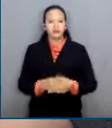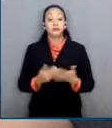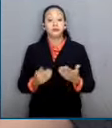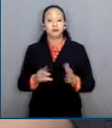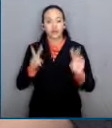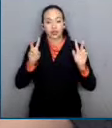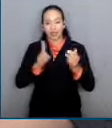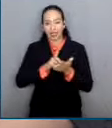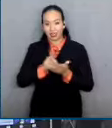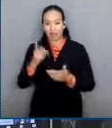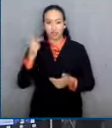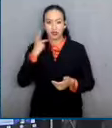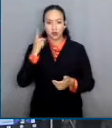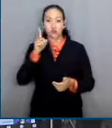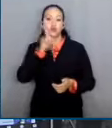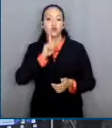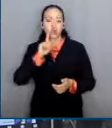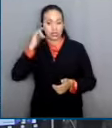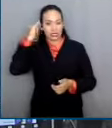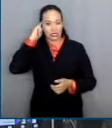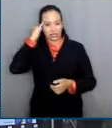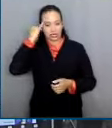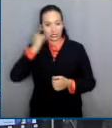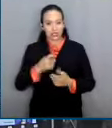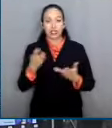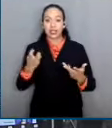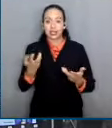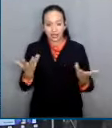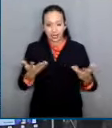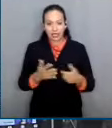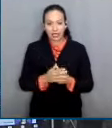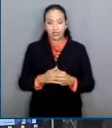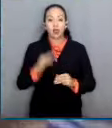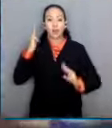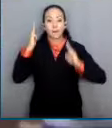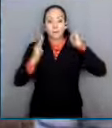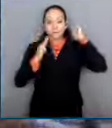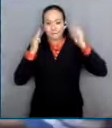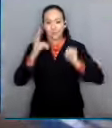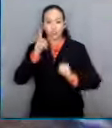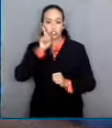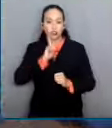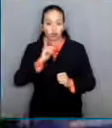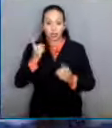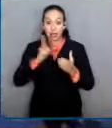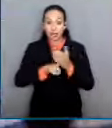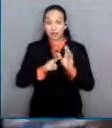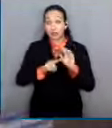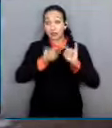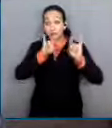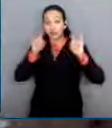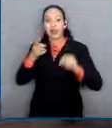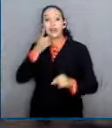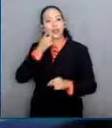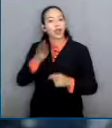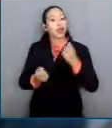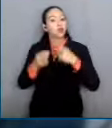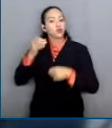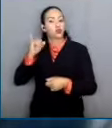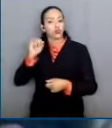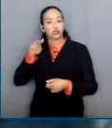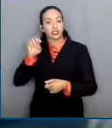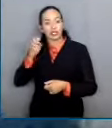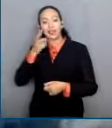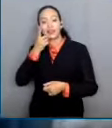las mujeres indígenas, realizada en el Museo de la Mujer, consejeros del INE indicaron que este sector se enfrenta a la exclusión,